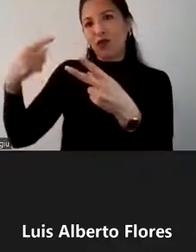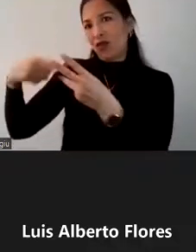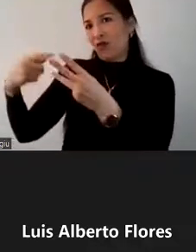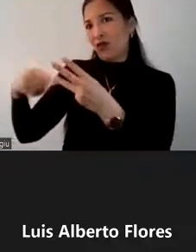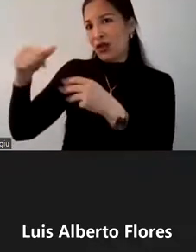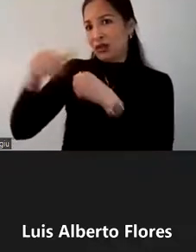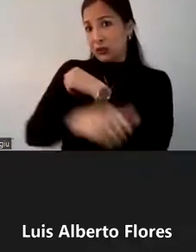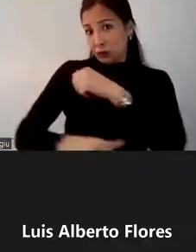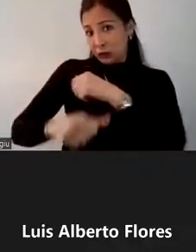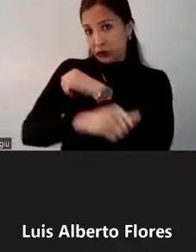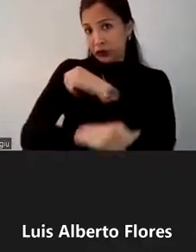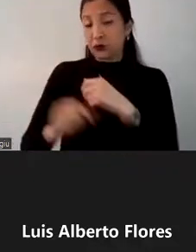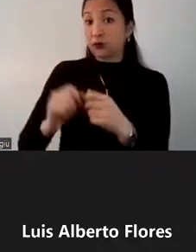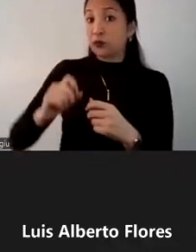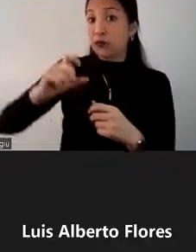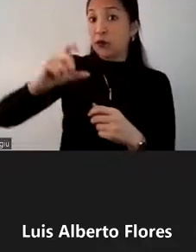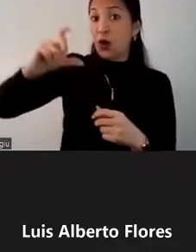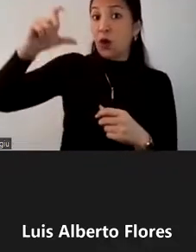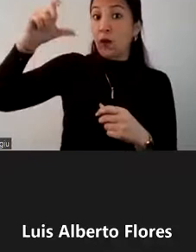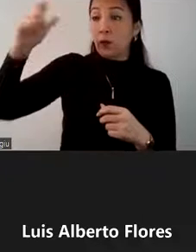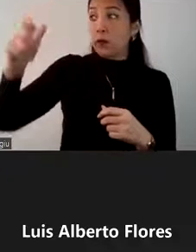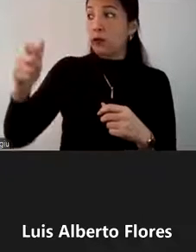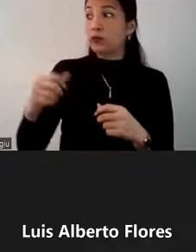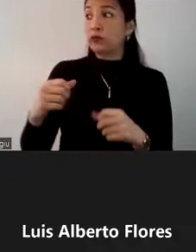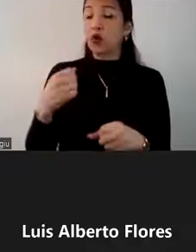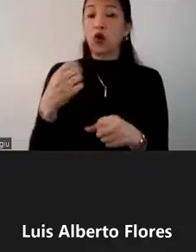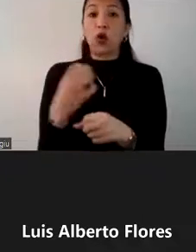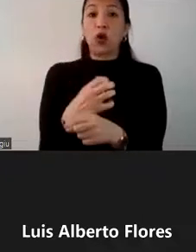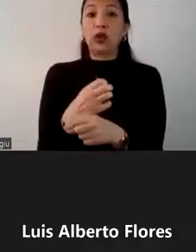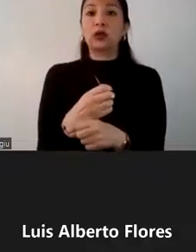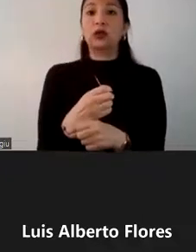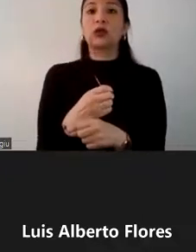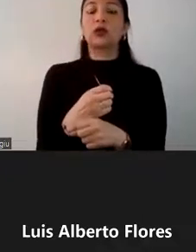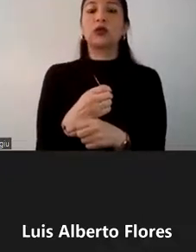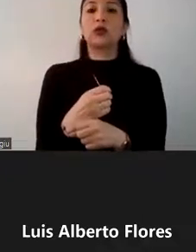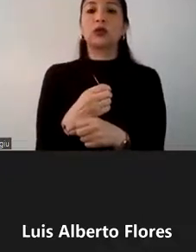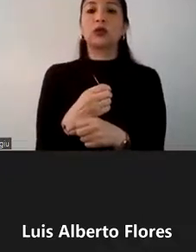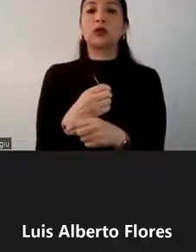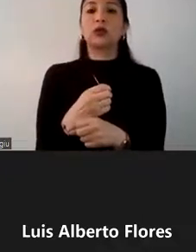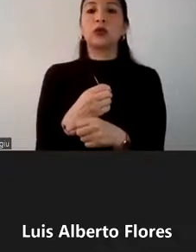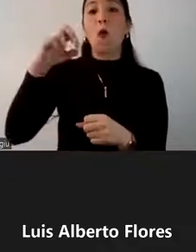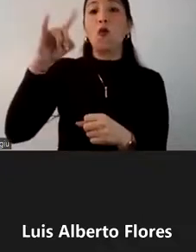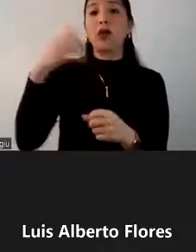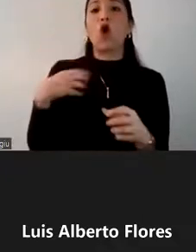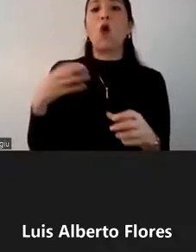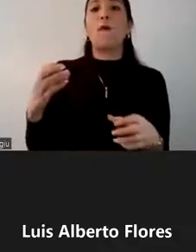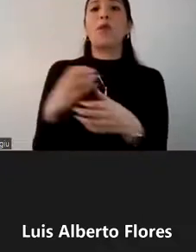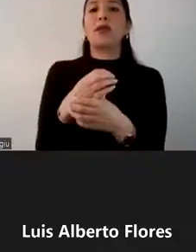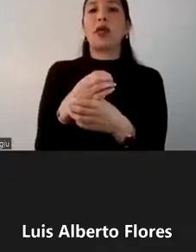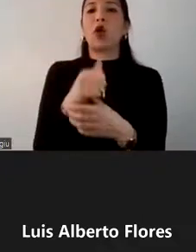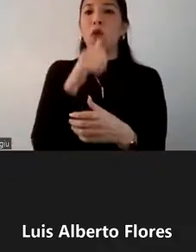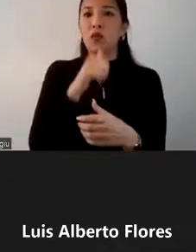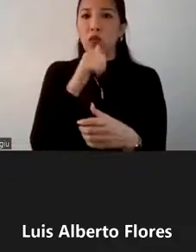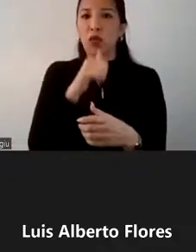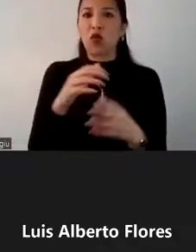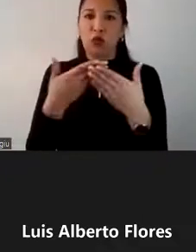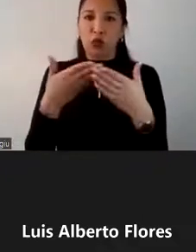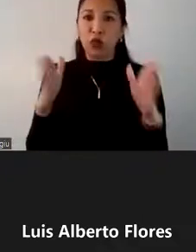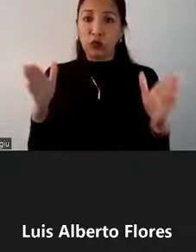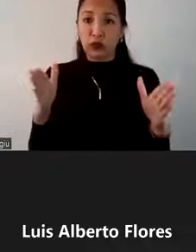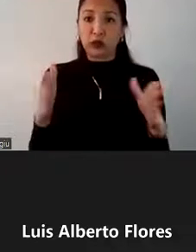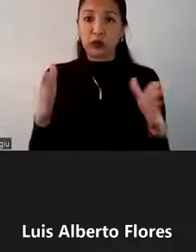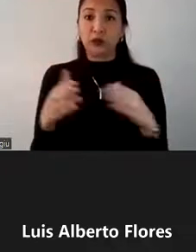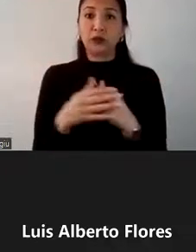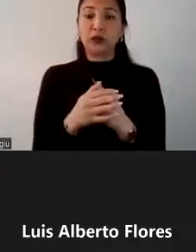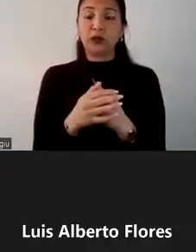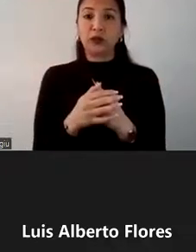y al aumento en el gasto público y también tanto a la inversión pública como privada. Ahora, si vamos un poquito